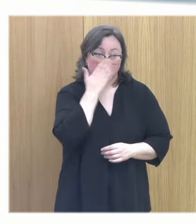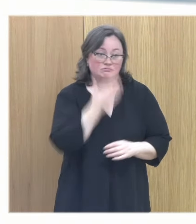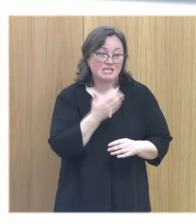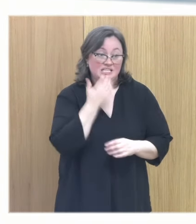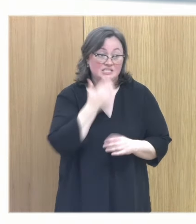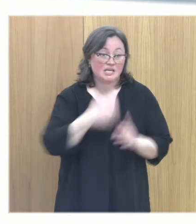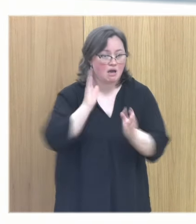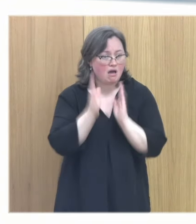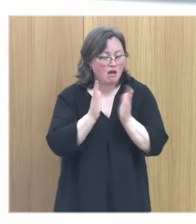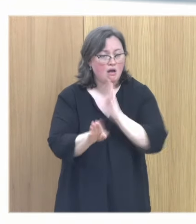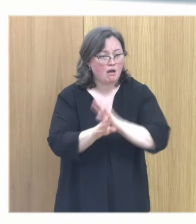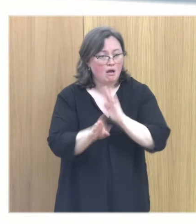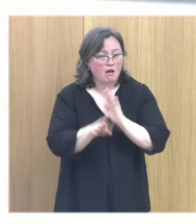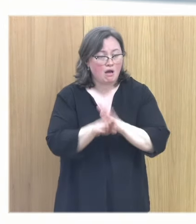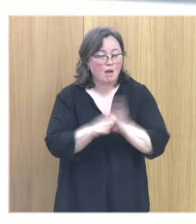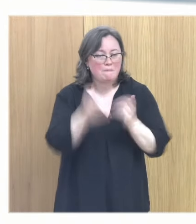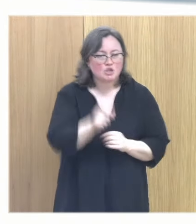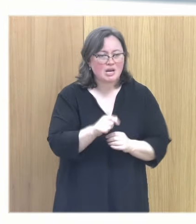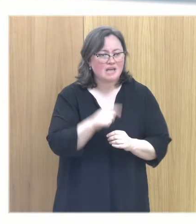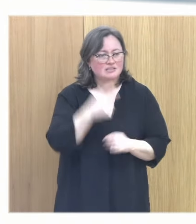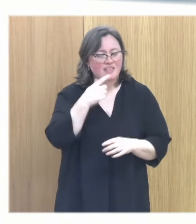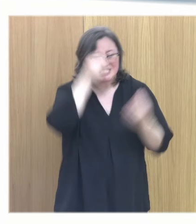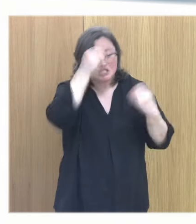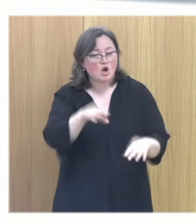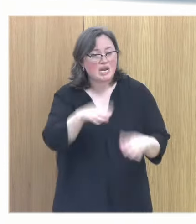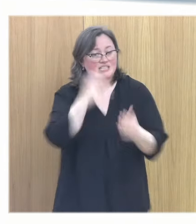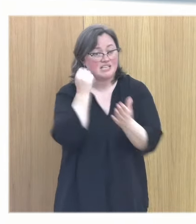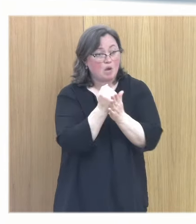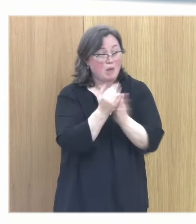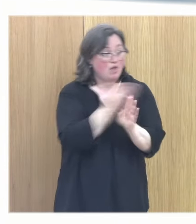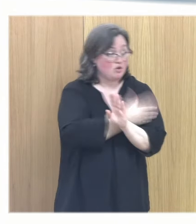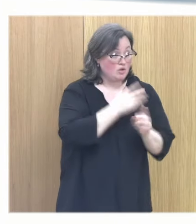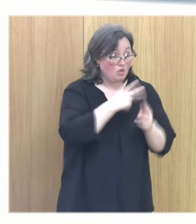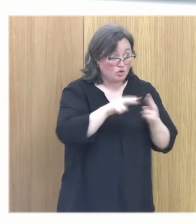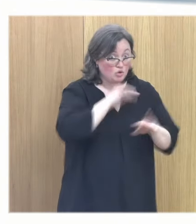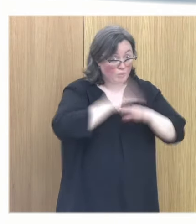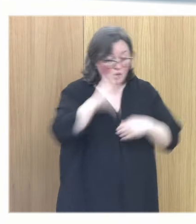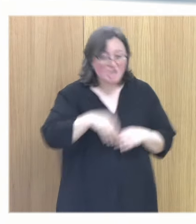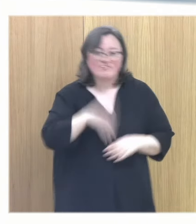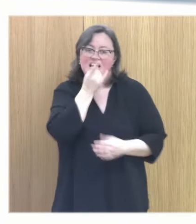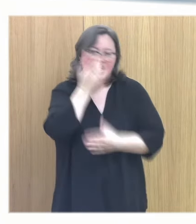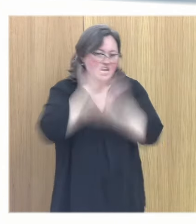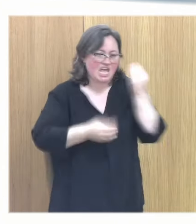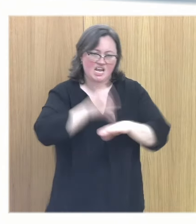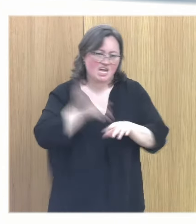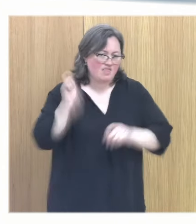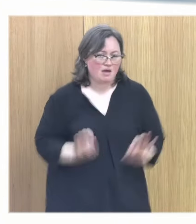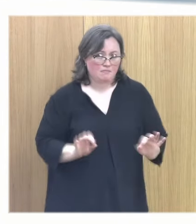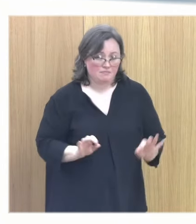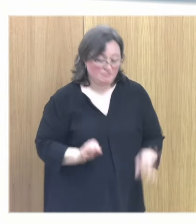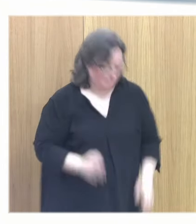seguir trabajando con personas con historias de trauma sin utilizar las dos cosas que acabo de mencionar es negligencia profesional